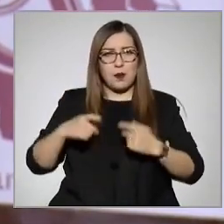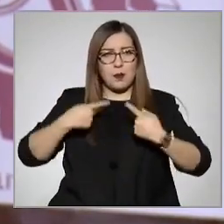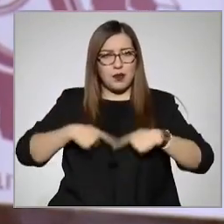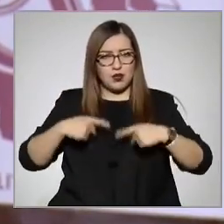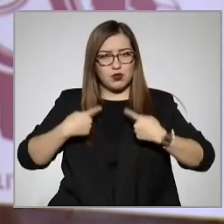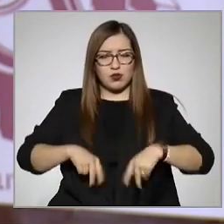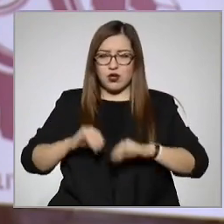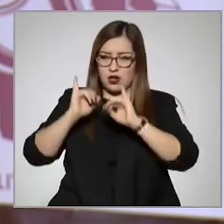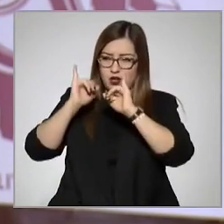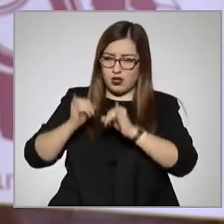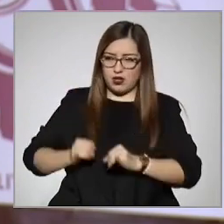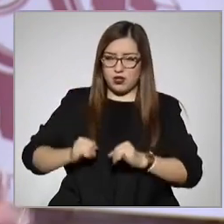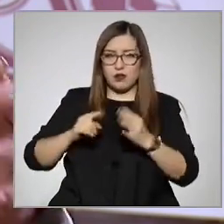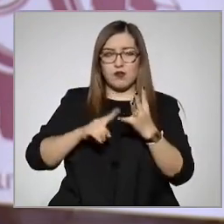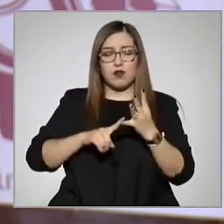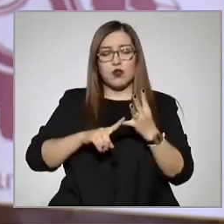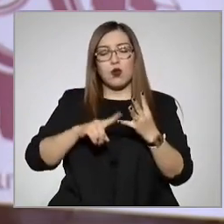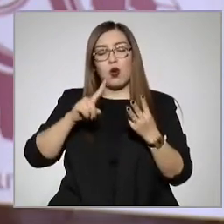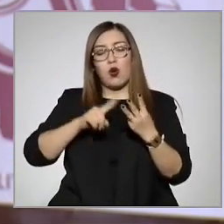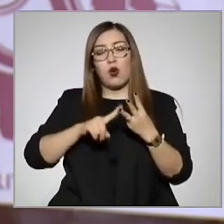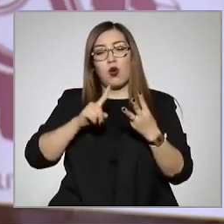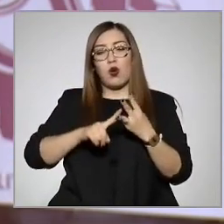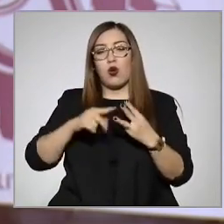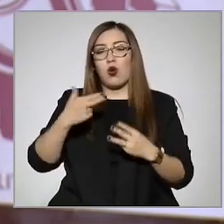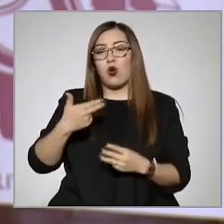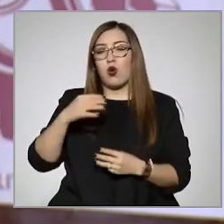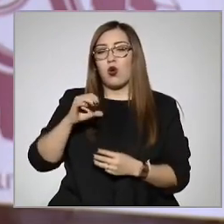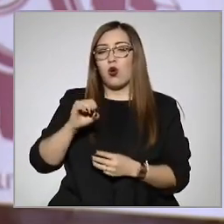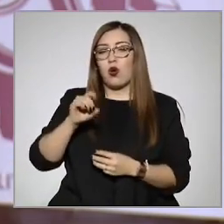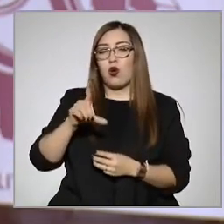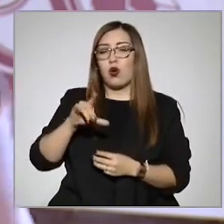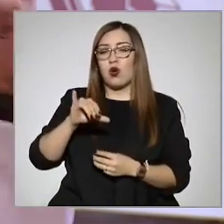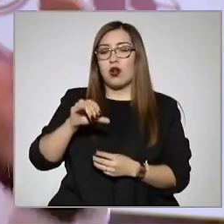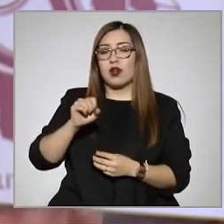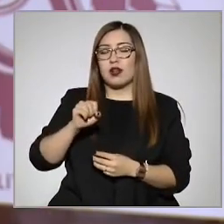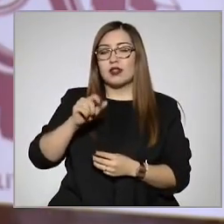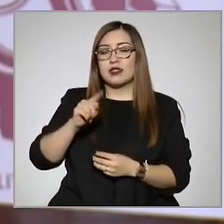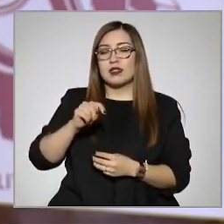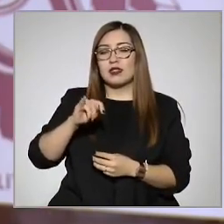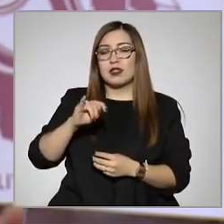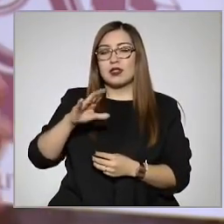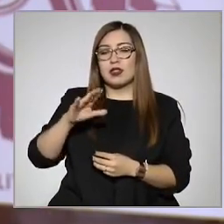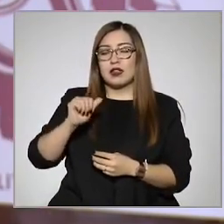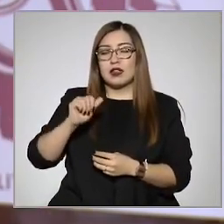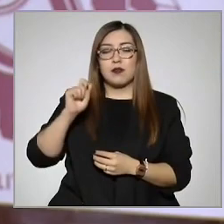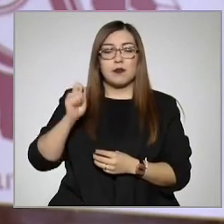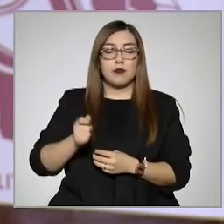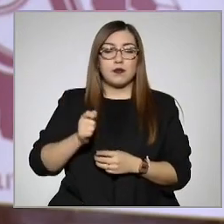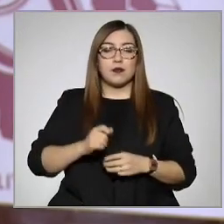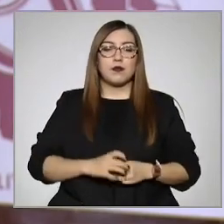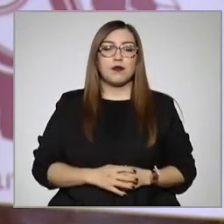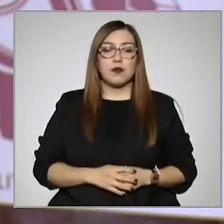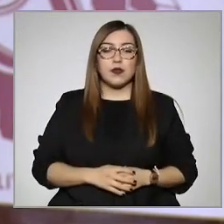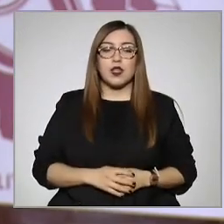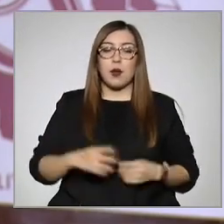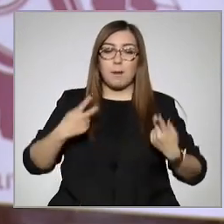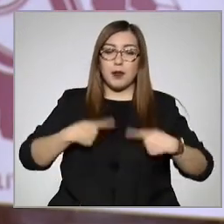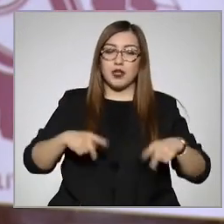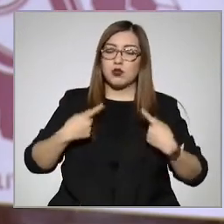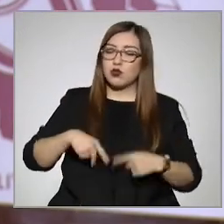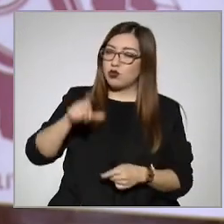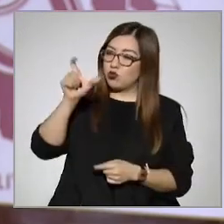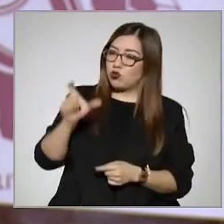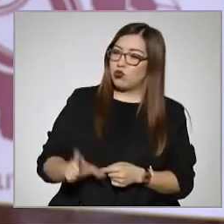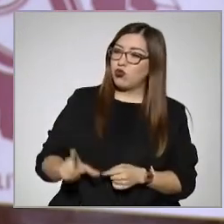holística porque toma en consideración la totalidad de la persona humana